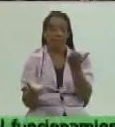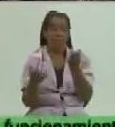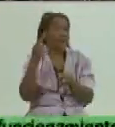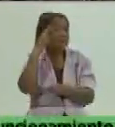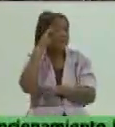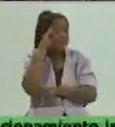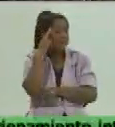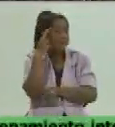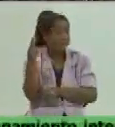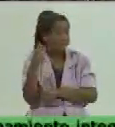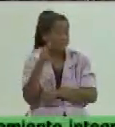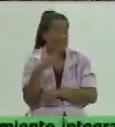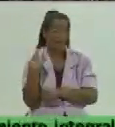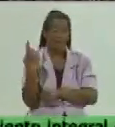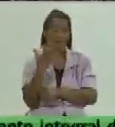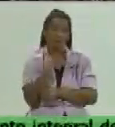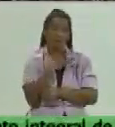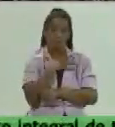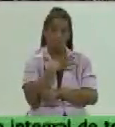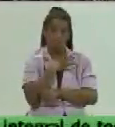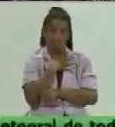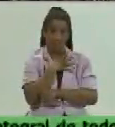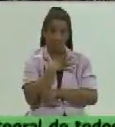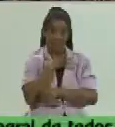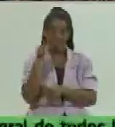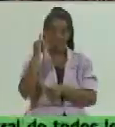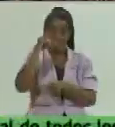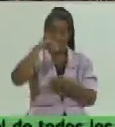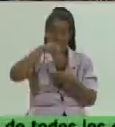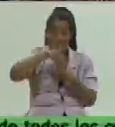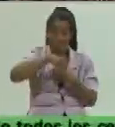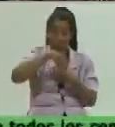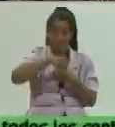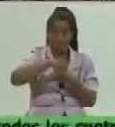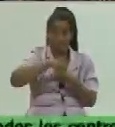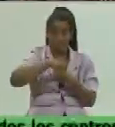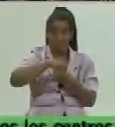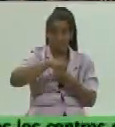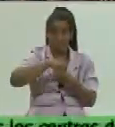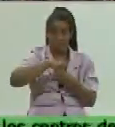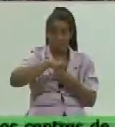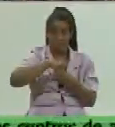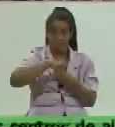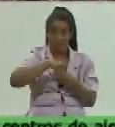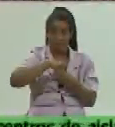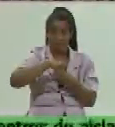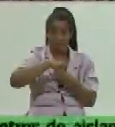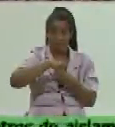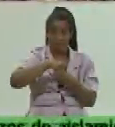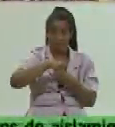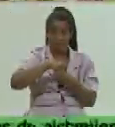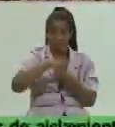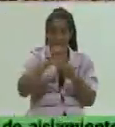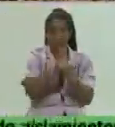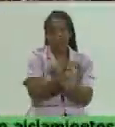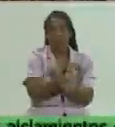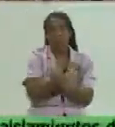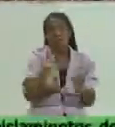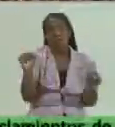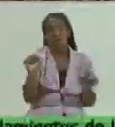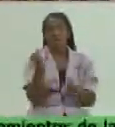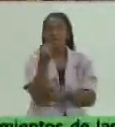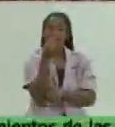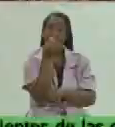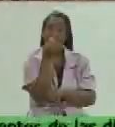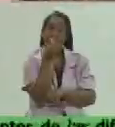que nosotros estamos insertados en lo que conocemos como la soberanía alimentaria o sea estamos